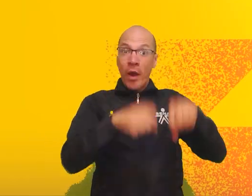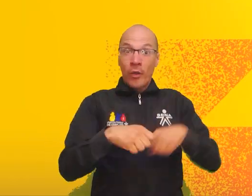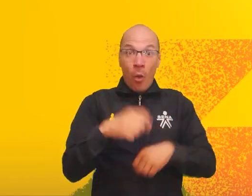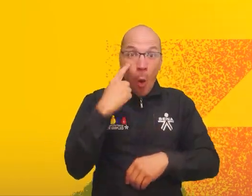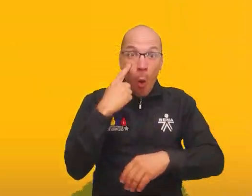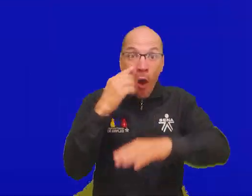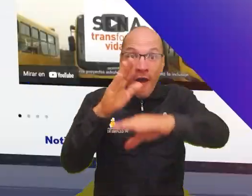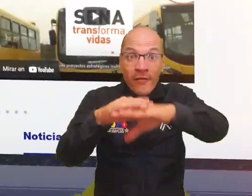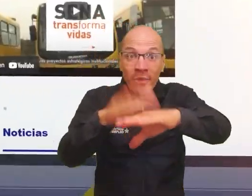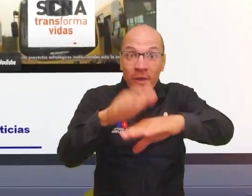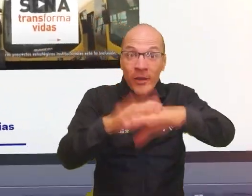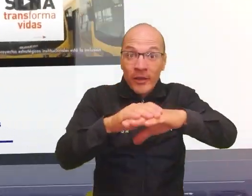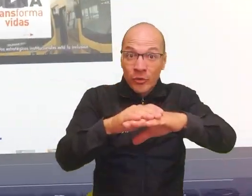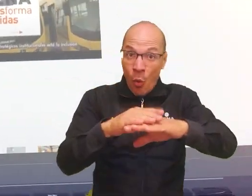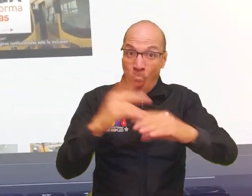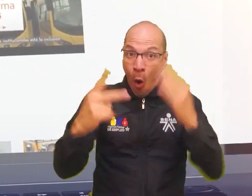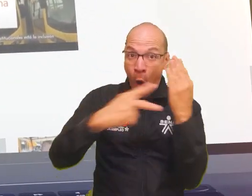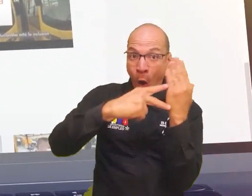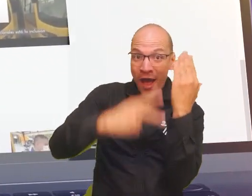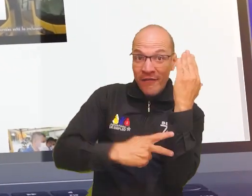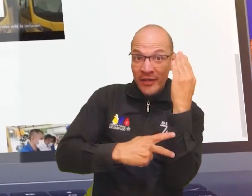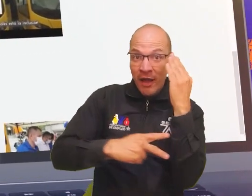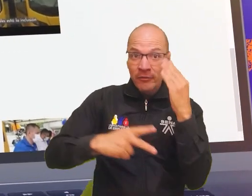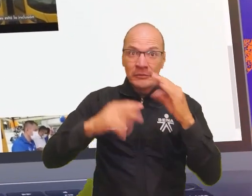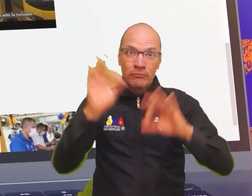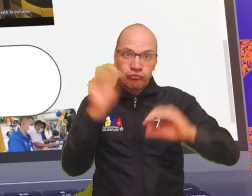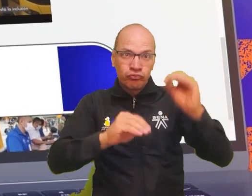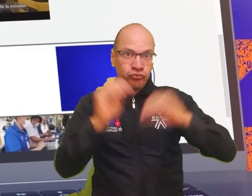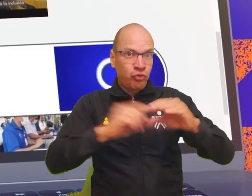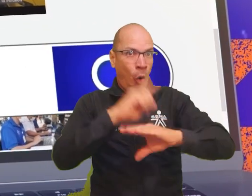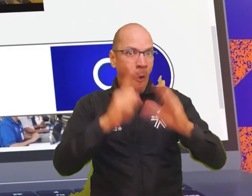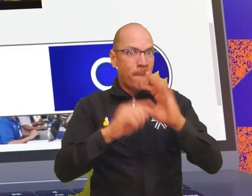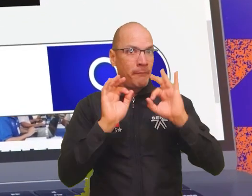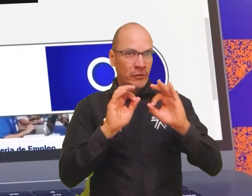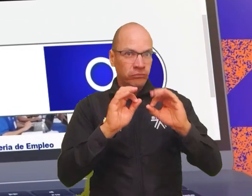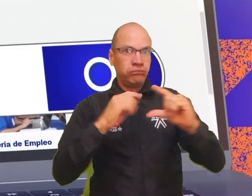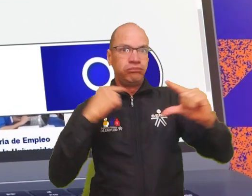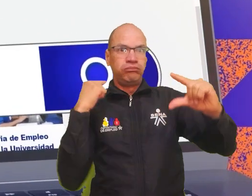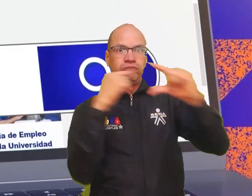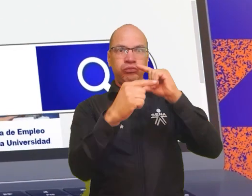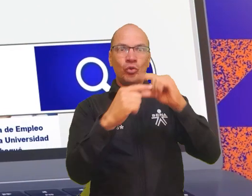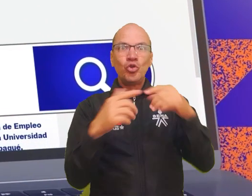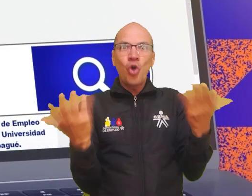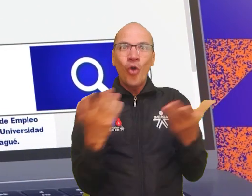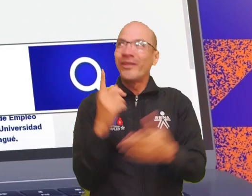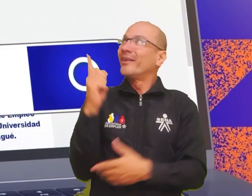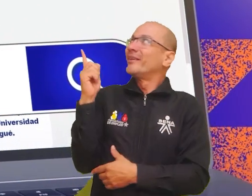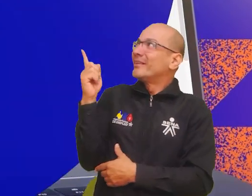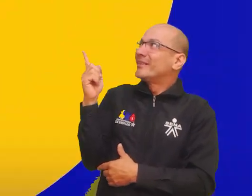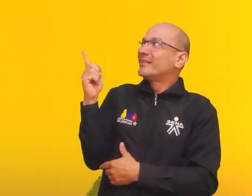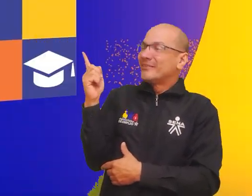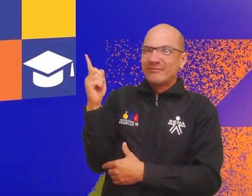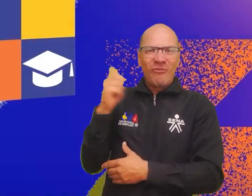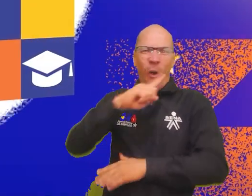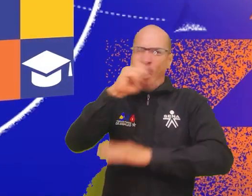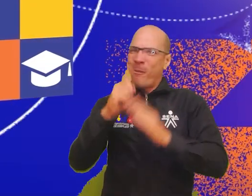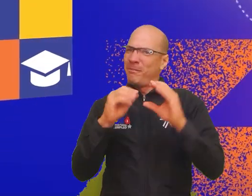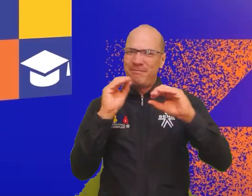postulación, debes tener tu hoja de vida registrada y actualizada en ap.sena.edu.co.